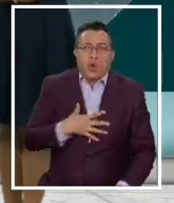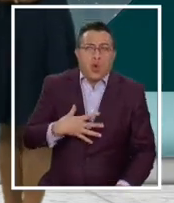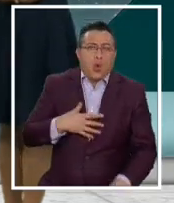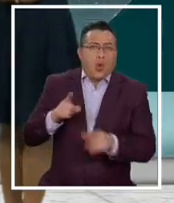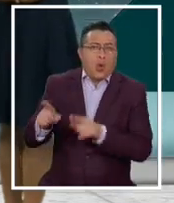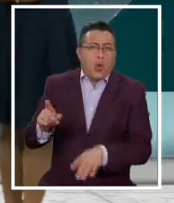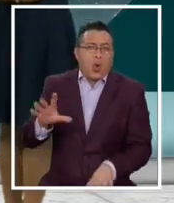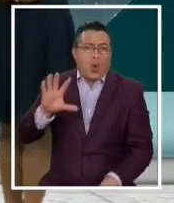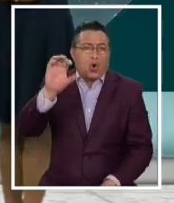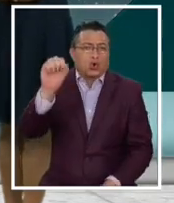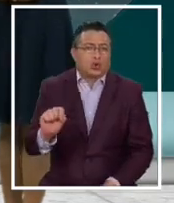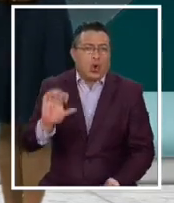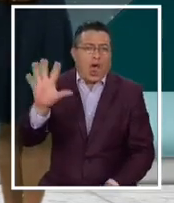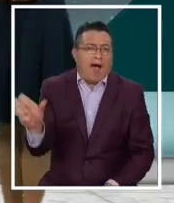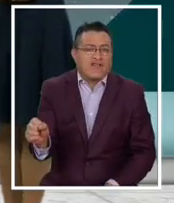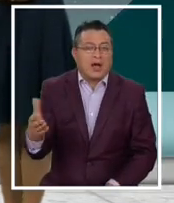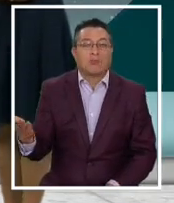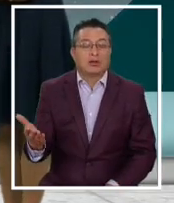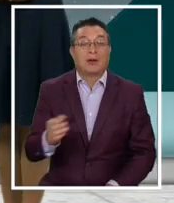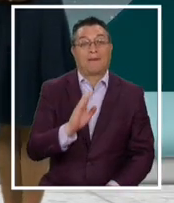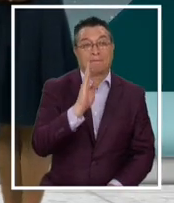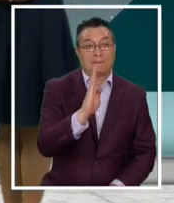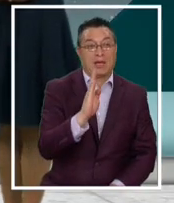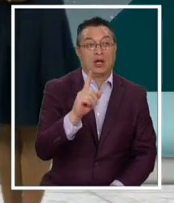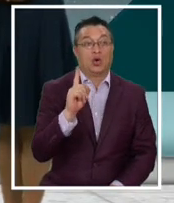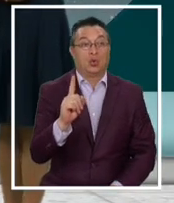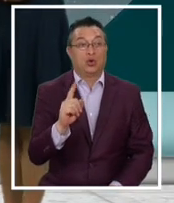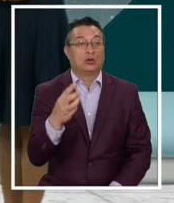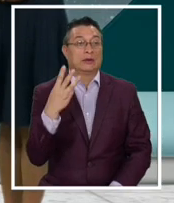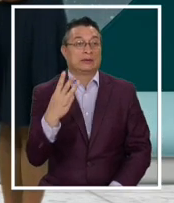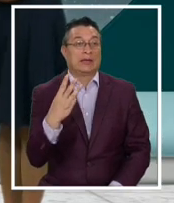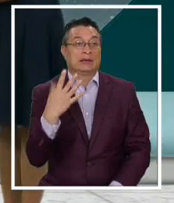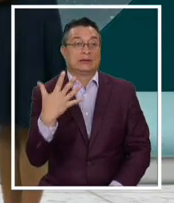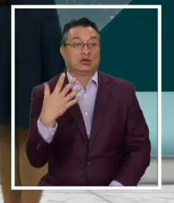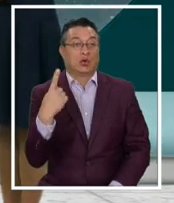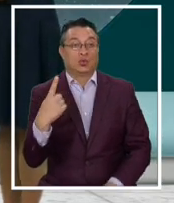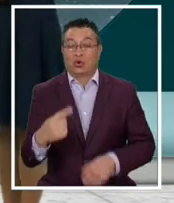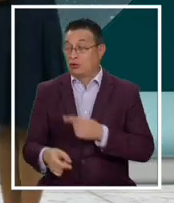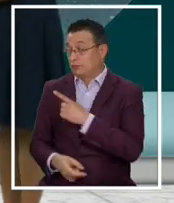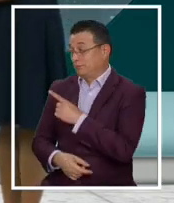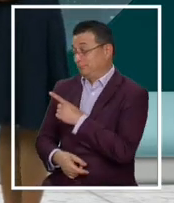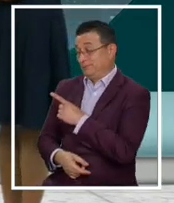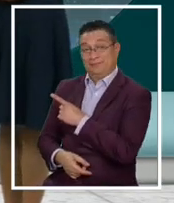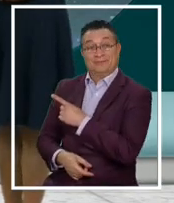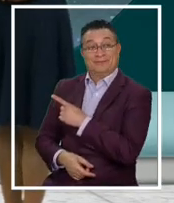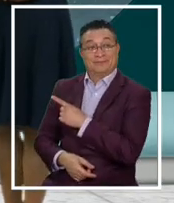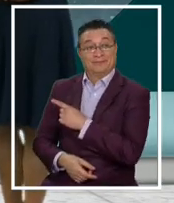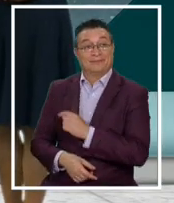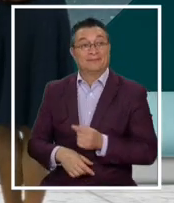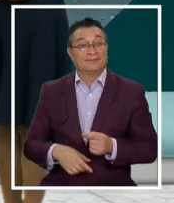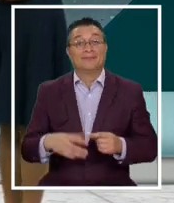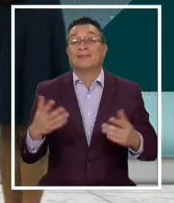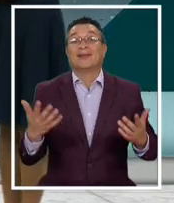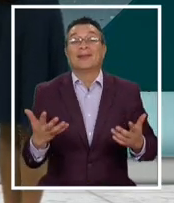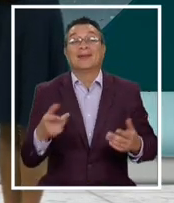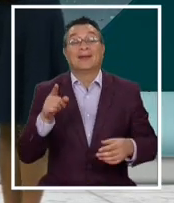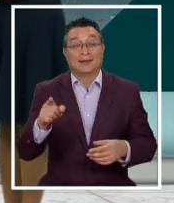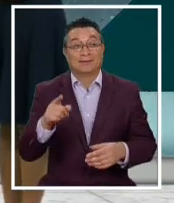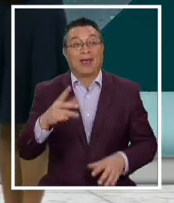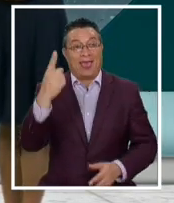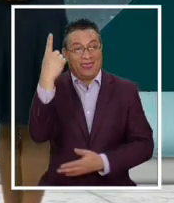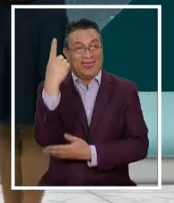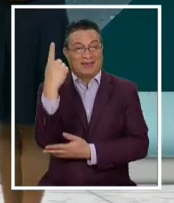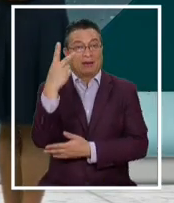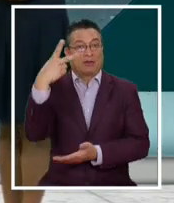variante? Se denomina B.1.351, ahí estamos viendo algunas de sus características. Se detectó en